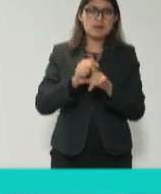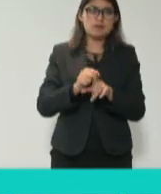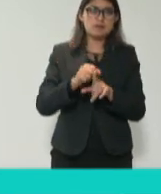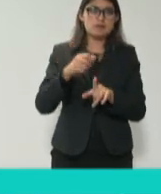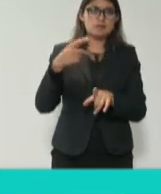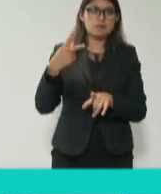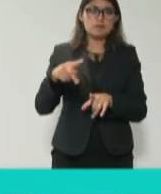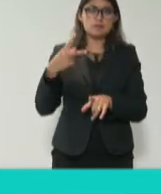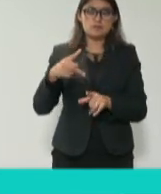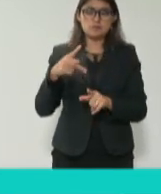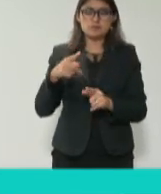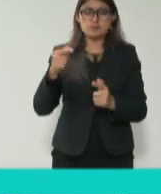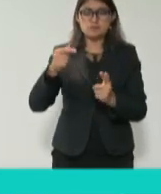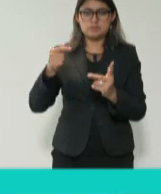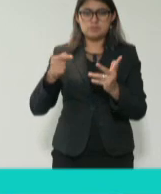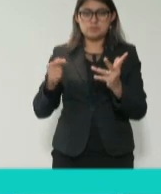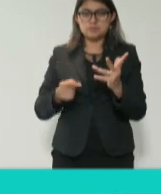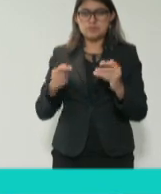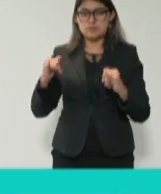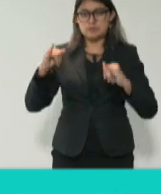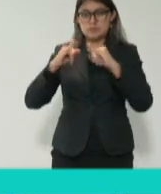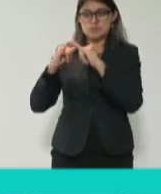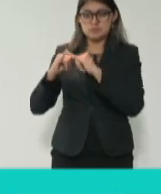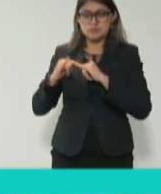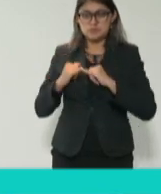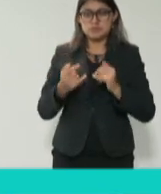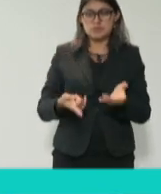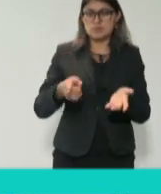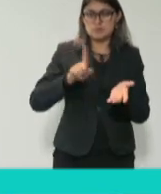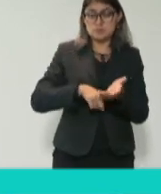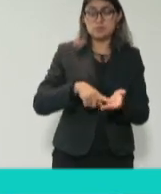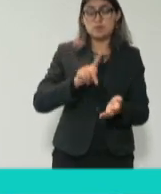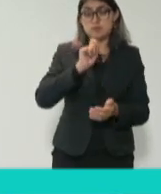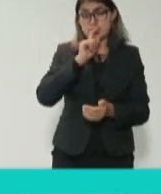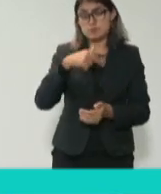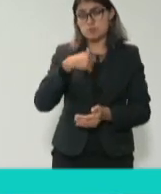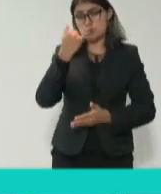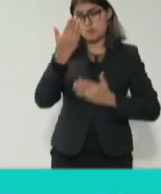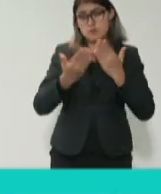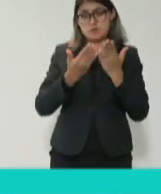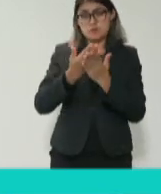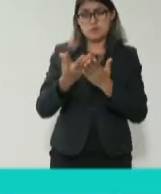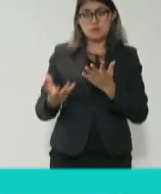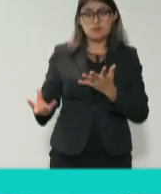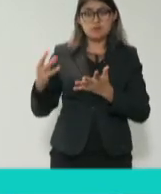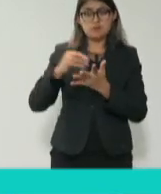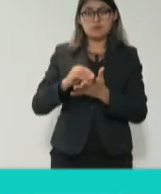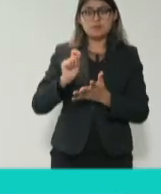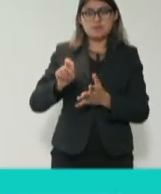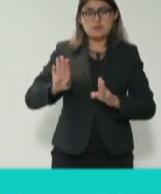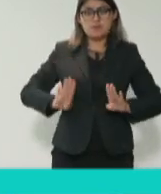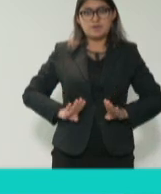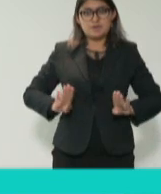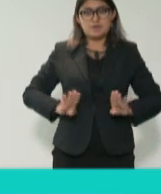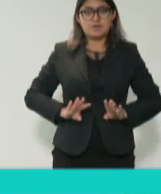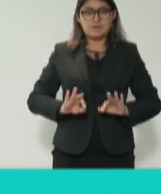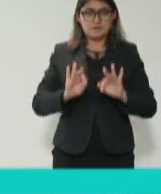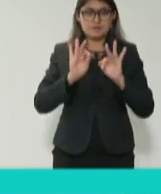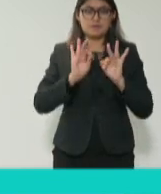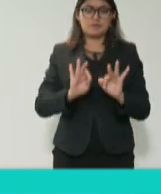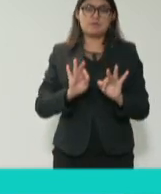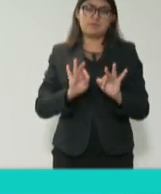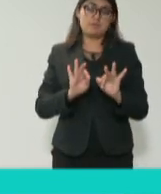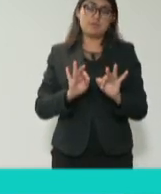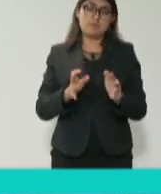objetivos de las propias instituciones. pero yo agregaría también la parte de los valores que nos tenemos que formar